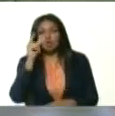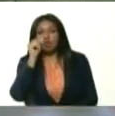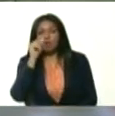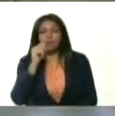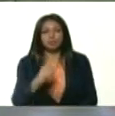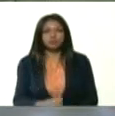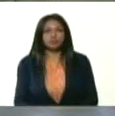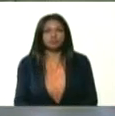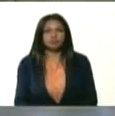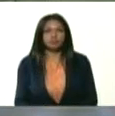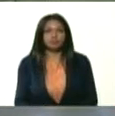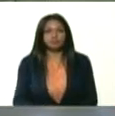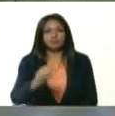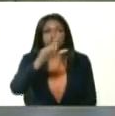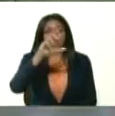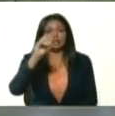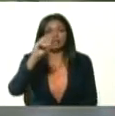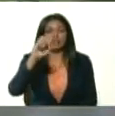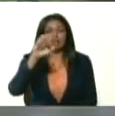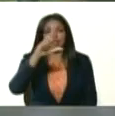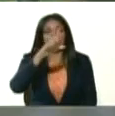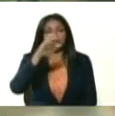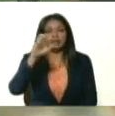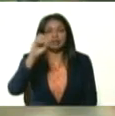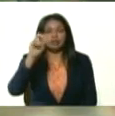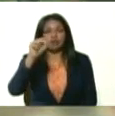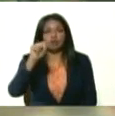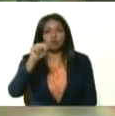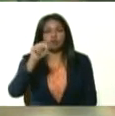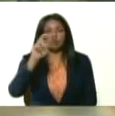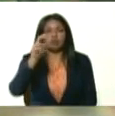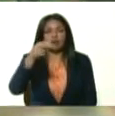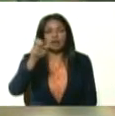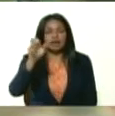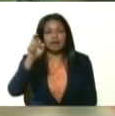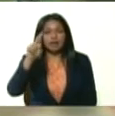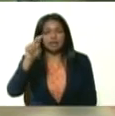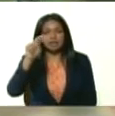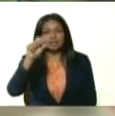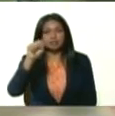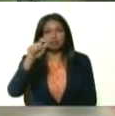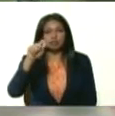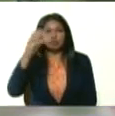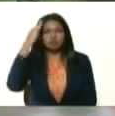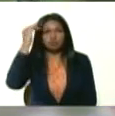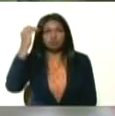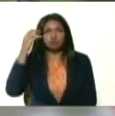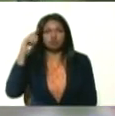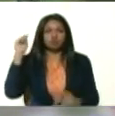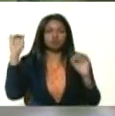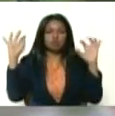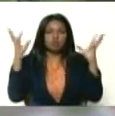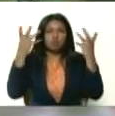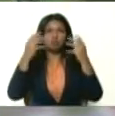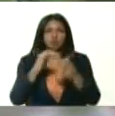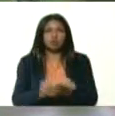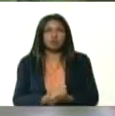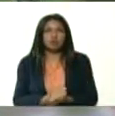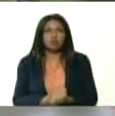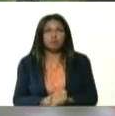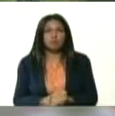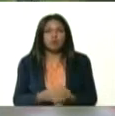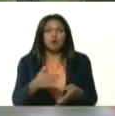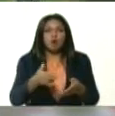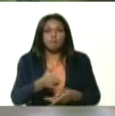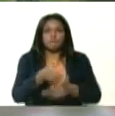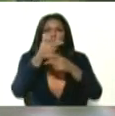coronel León Ernesto Solís Mares. Que Dios lo tenga en su gloria. Fue acribillado a